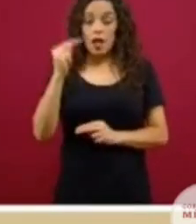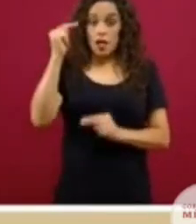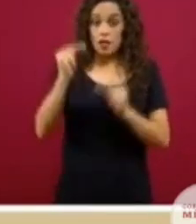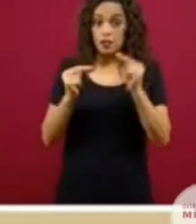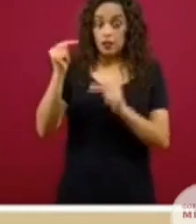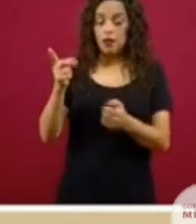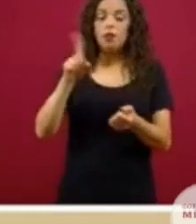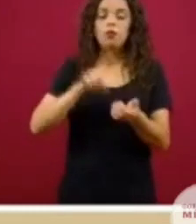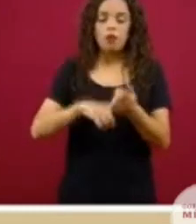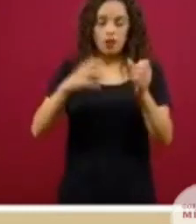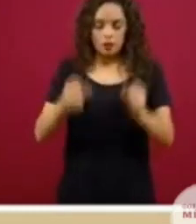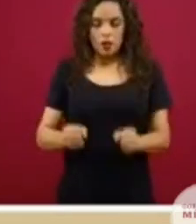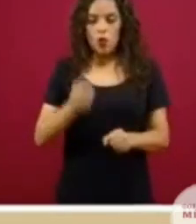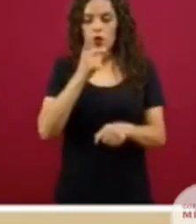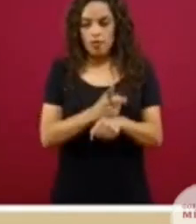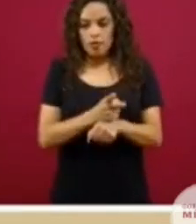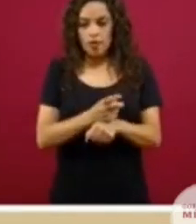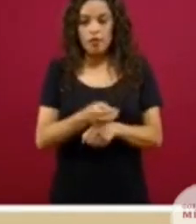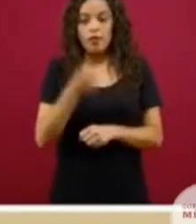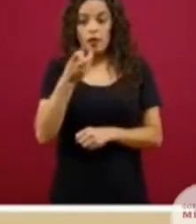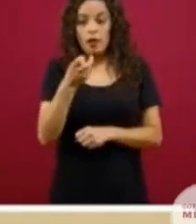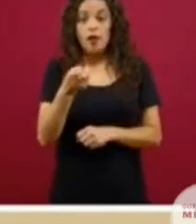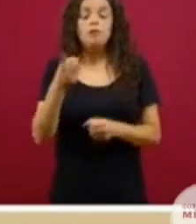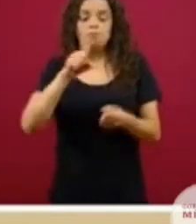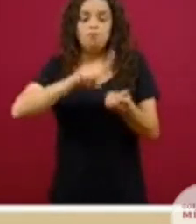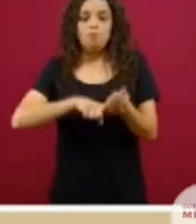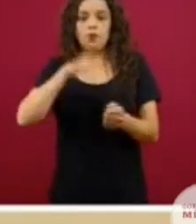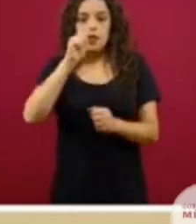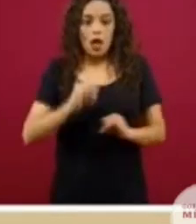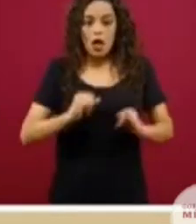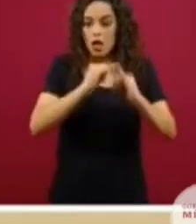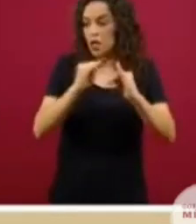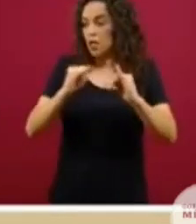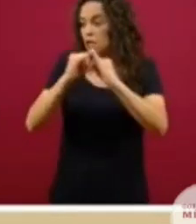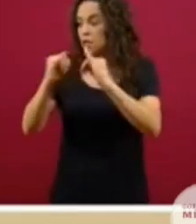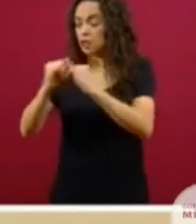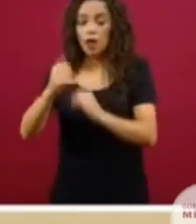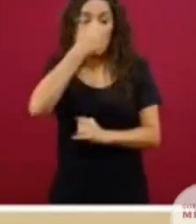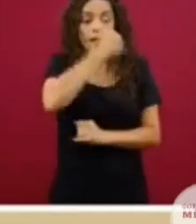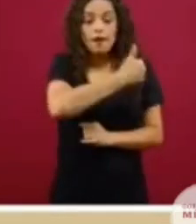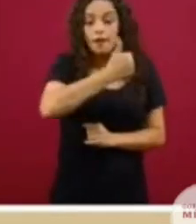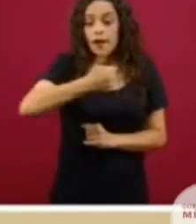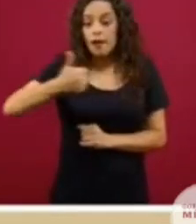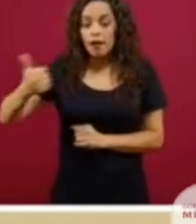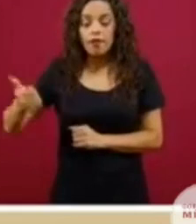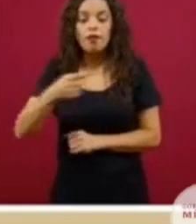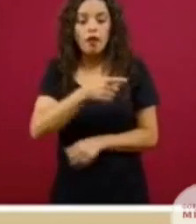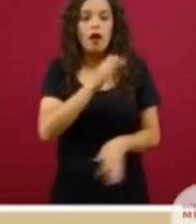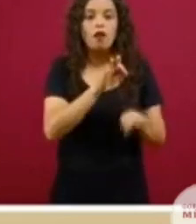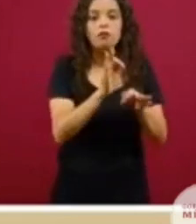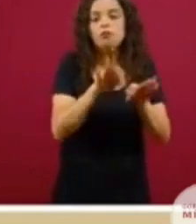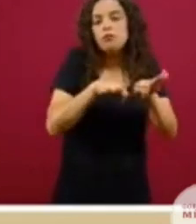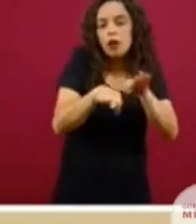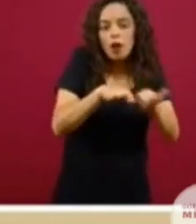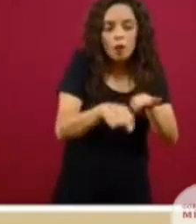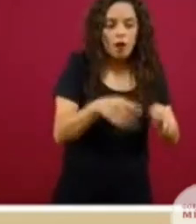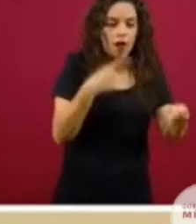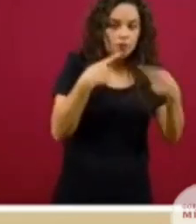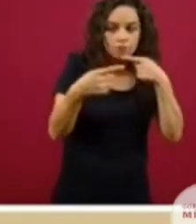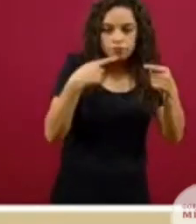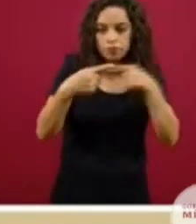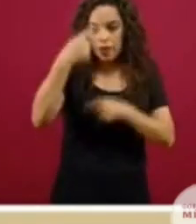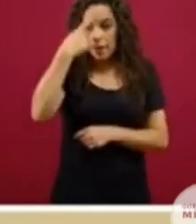seguridad de manera interinstitucional, se está trabajando con cada uno de ellos para que a través de la reconversión o la